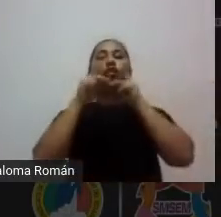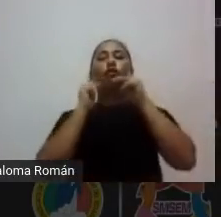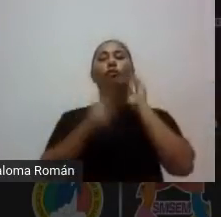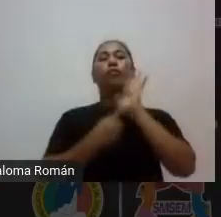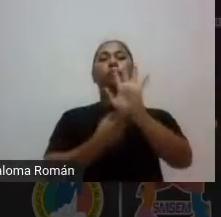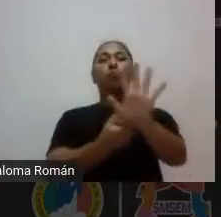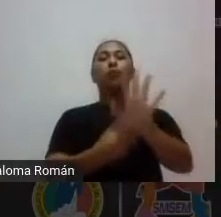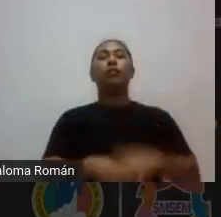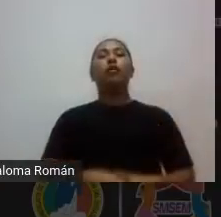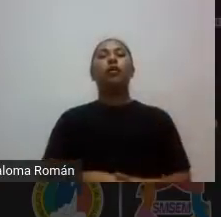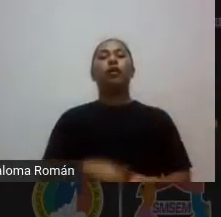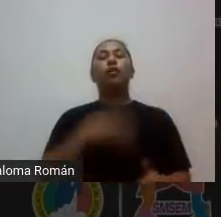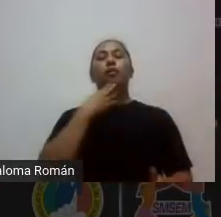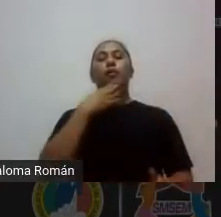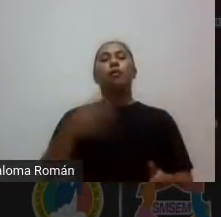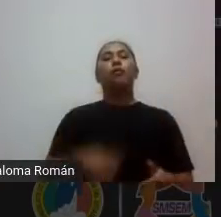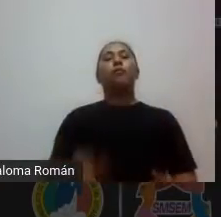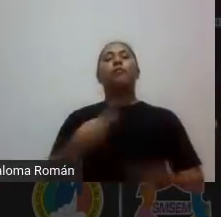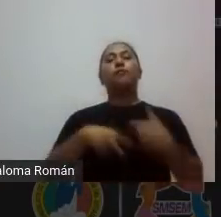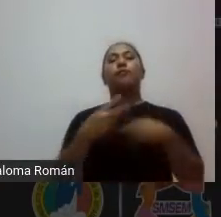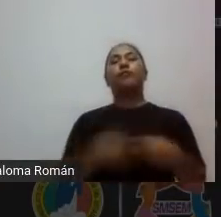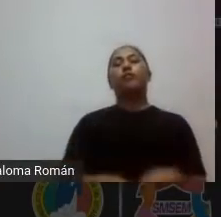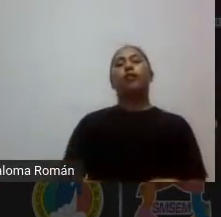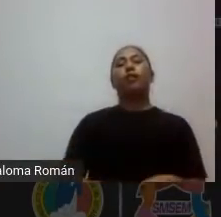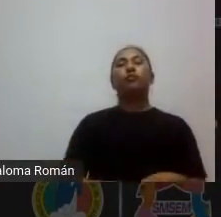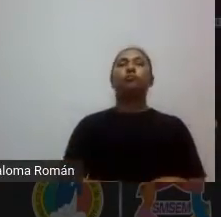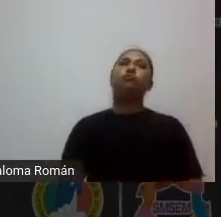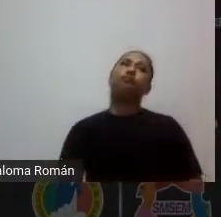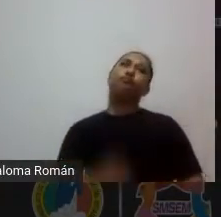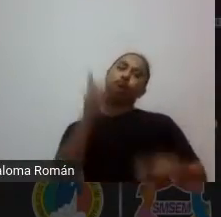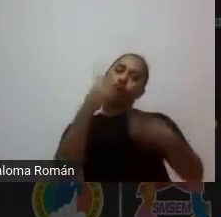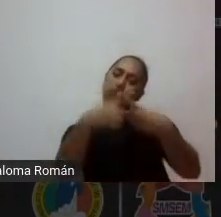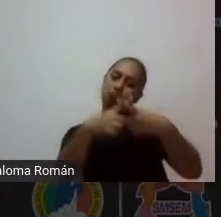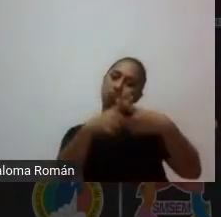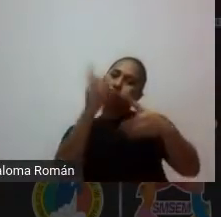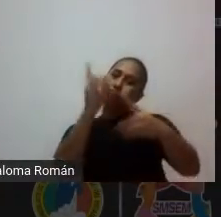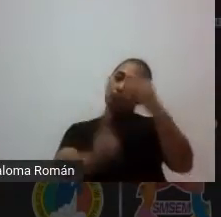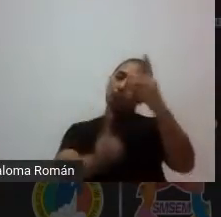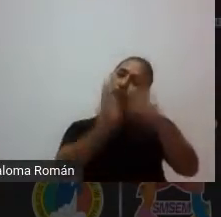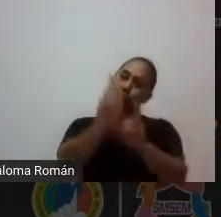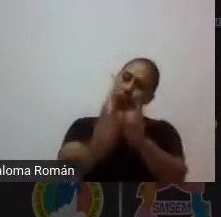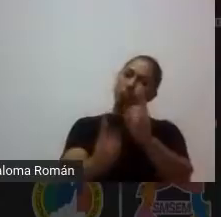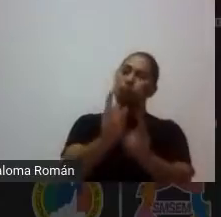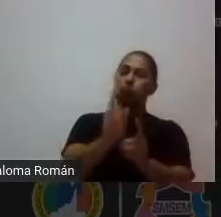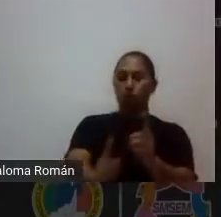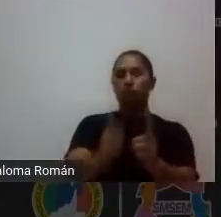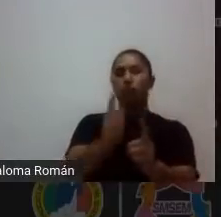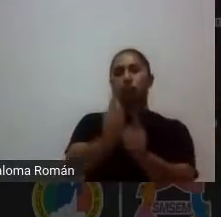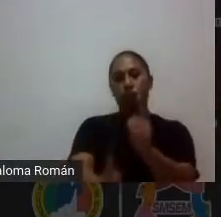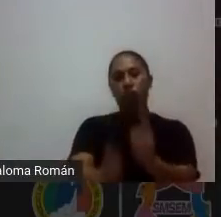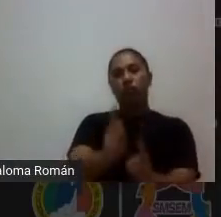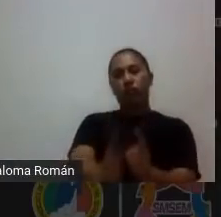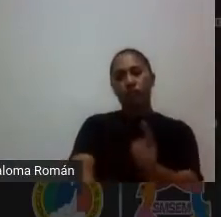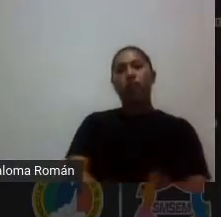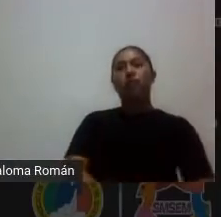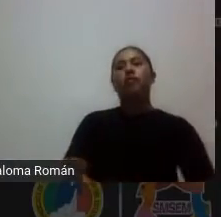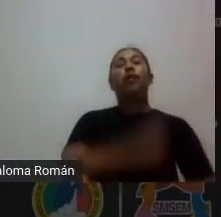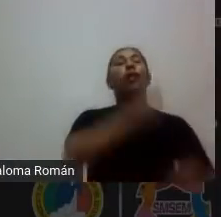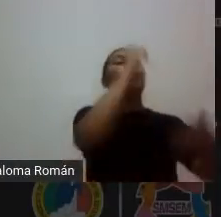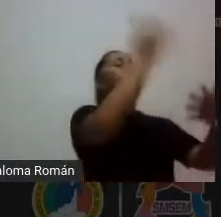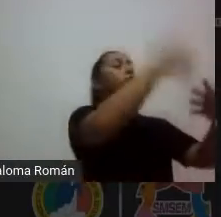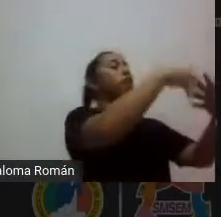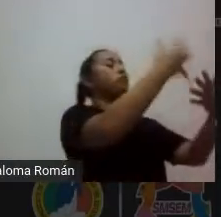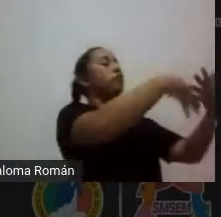debes tomar una decisión de las tres herramientas cualitativas que existen para evaluar competencias